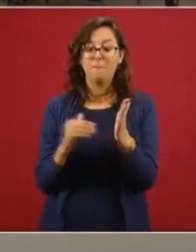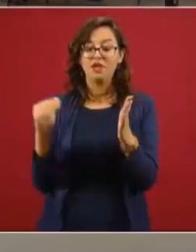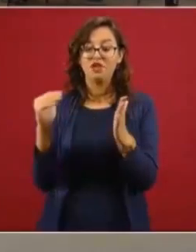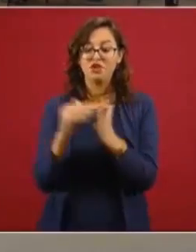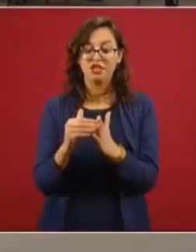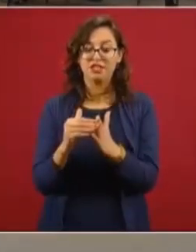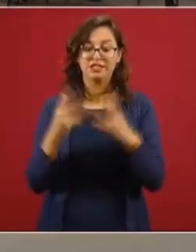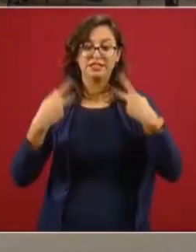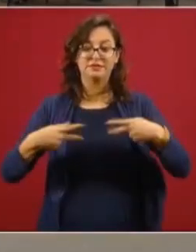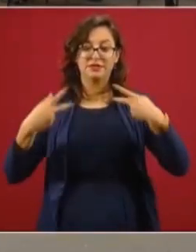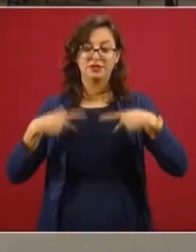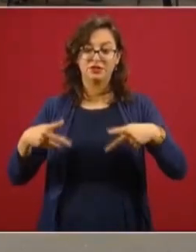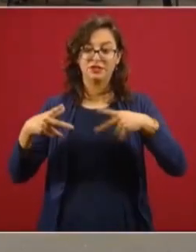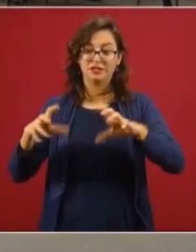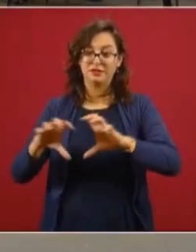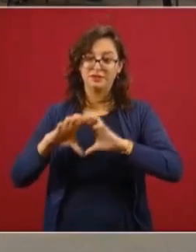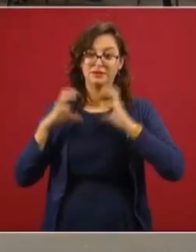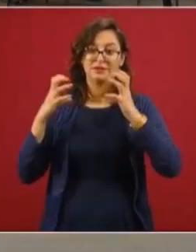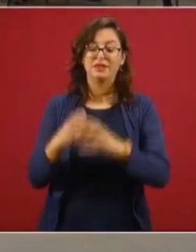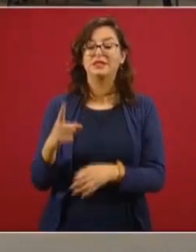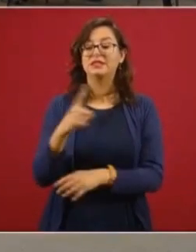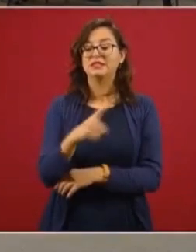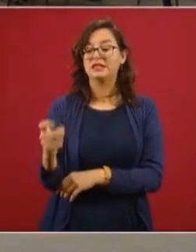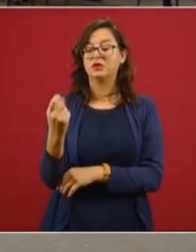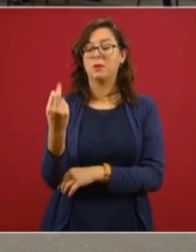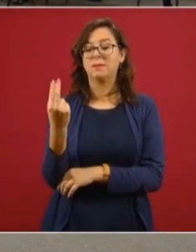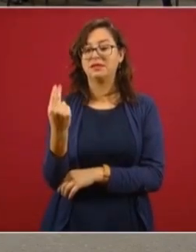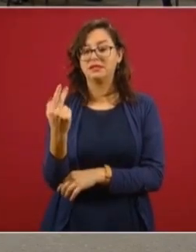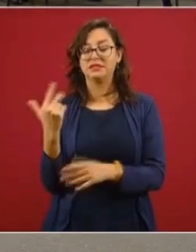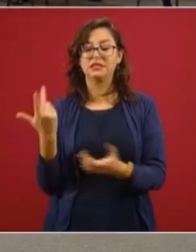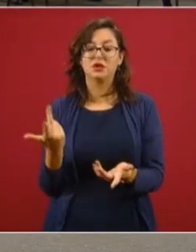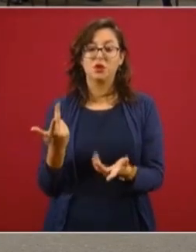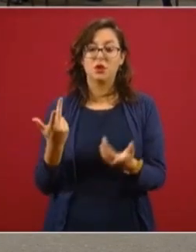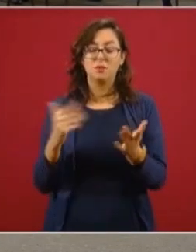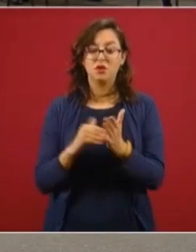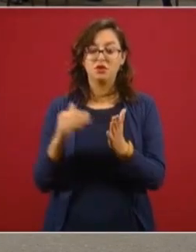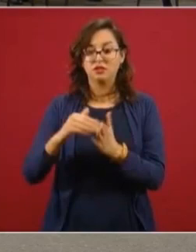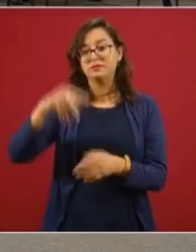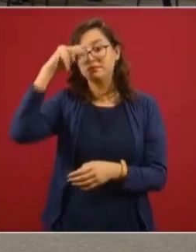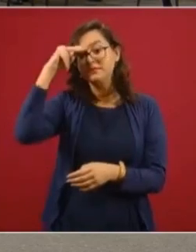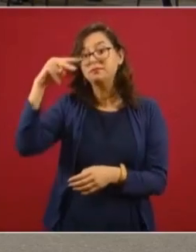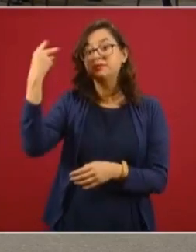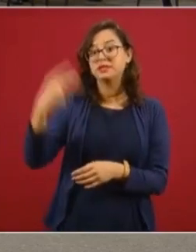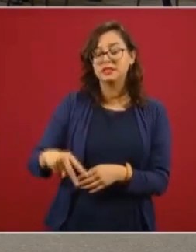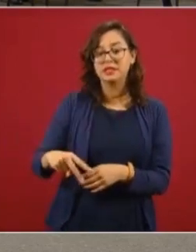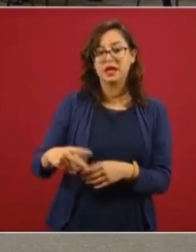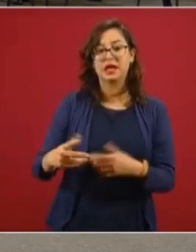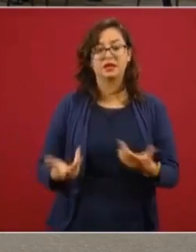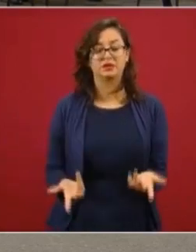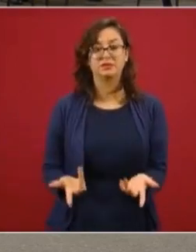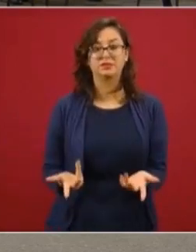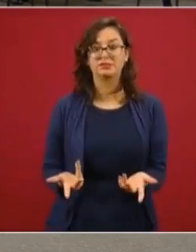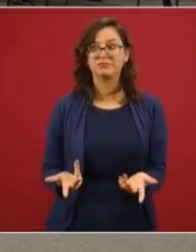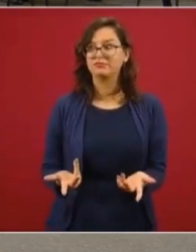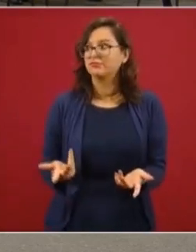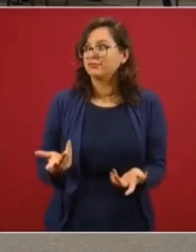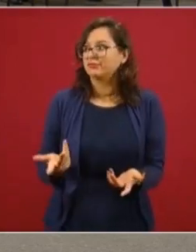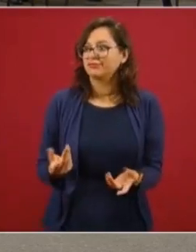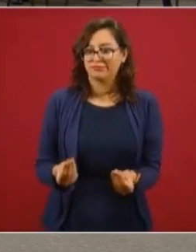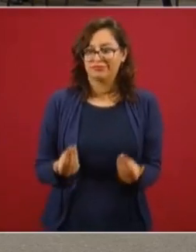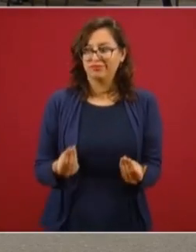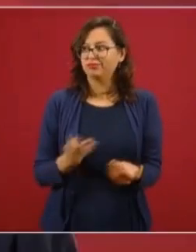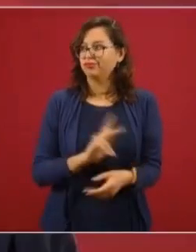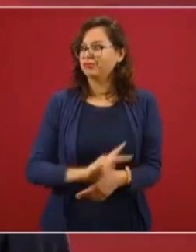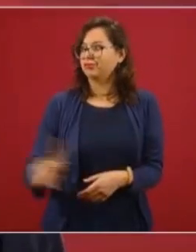alrededor del mundo y para 125 millones de mexicanos. Me remonto y me devuelvo un poquito para hablar de la